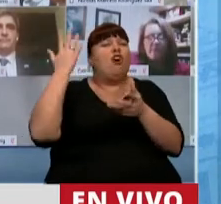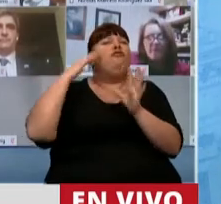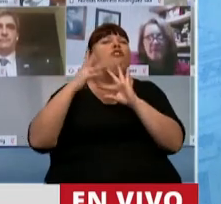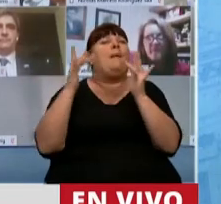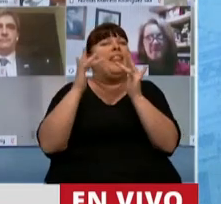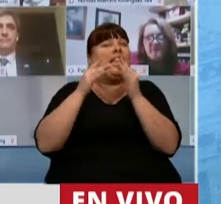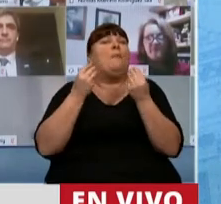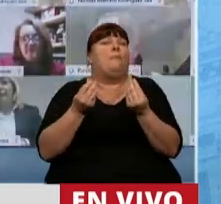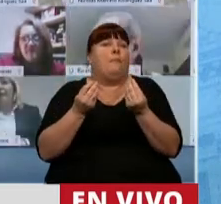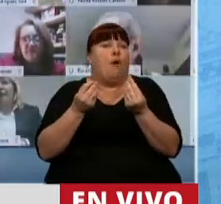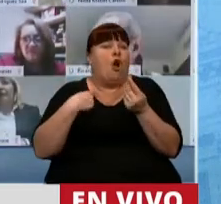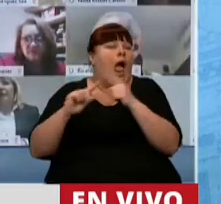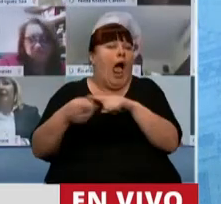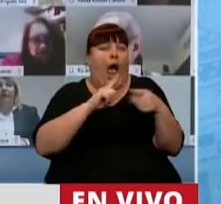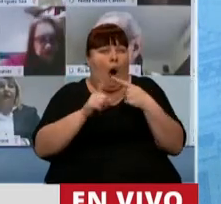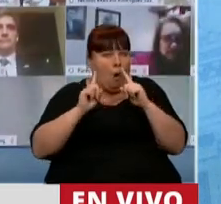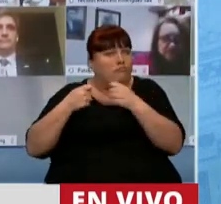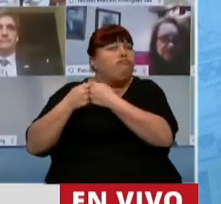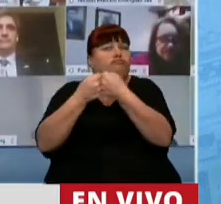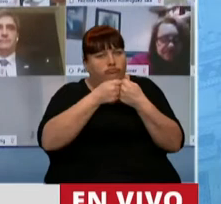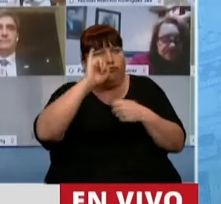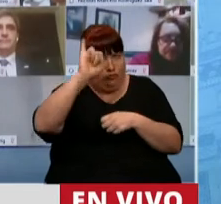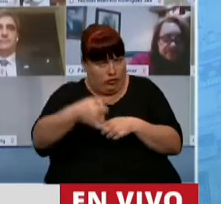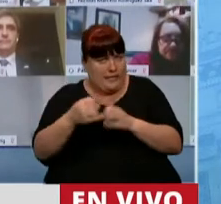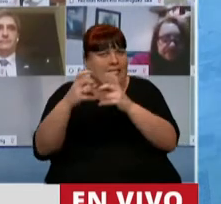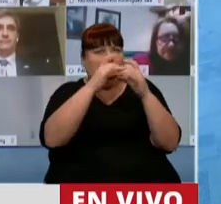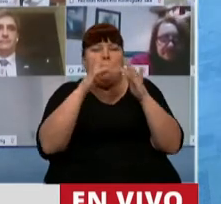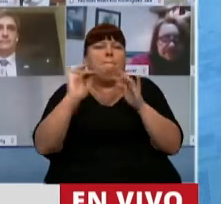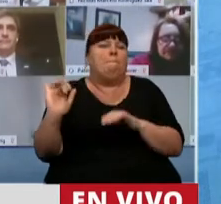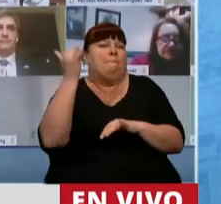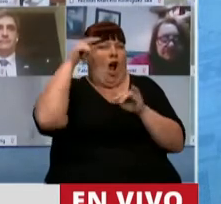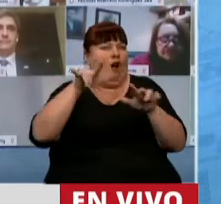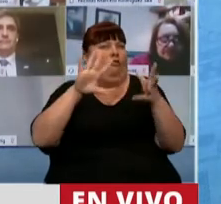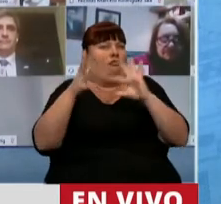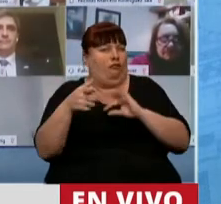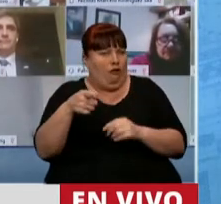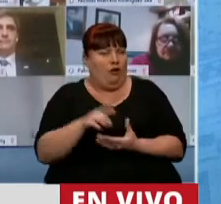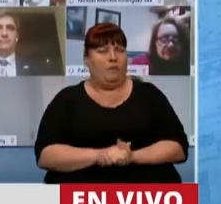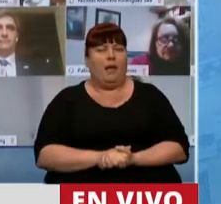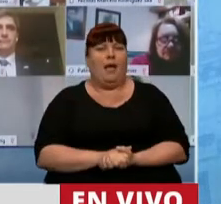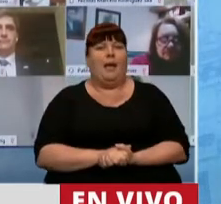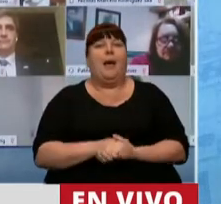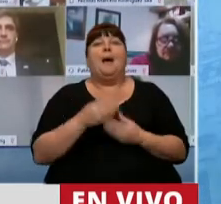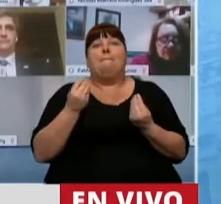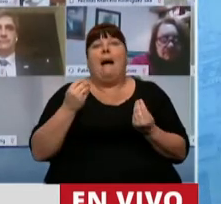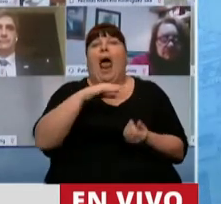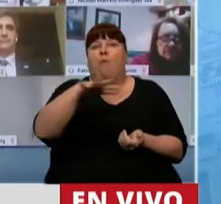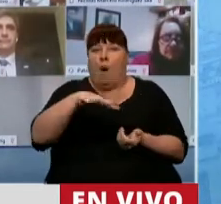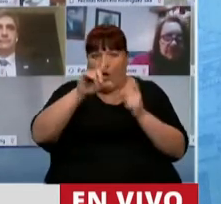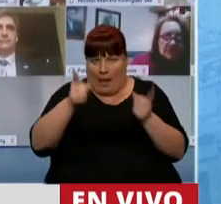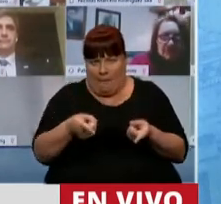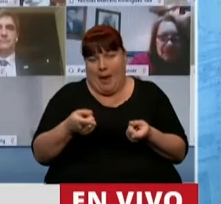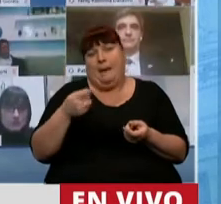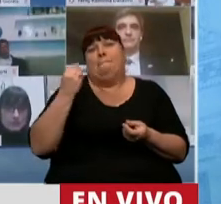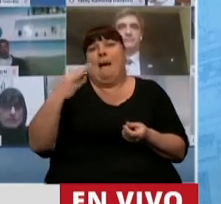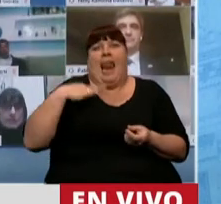manera virtual porque así hemos coincidido que era lo mejor para el pueblo, para